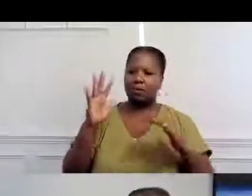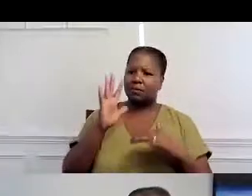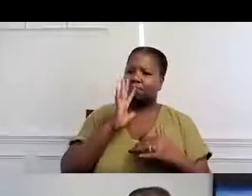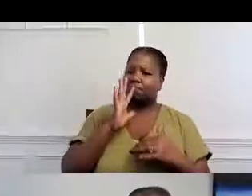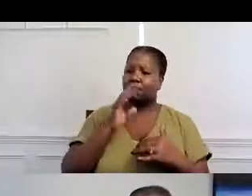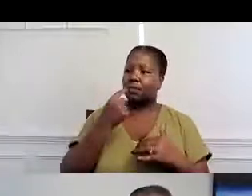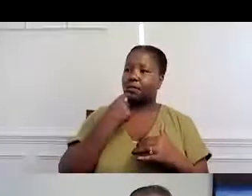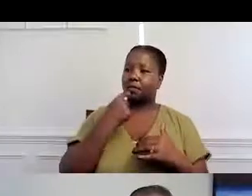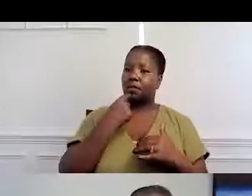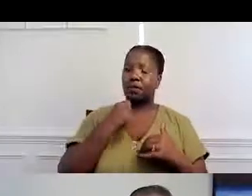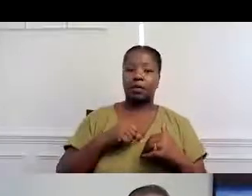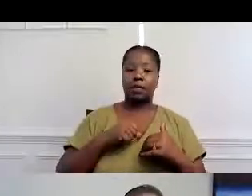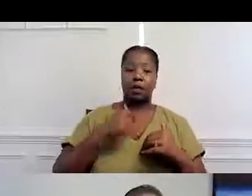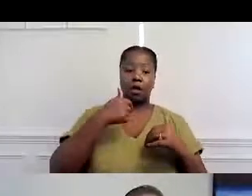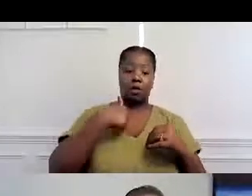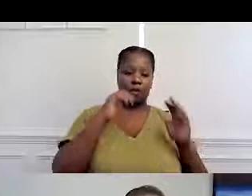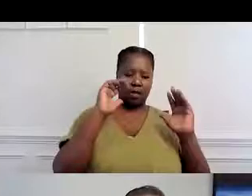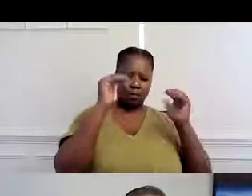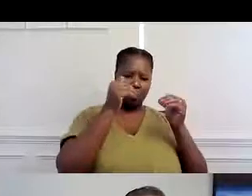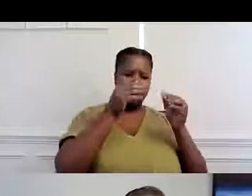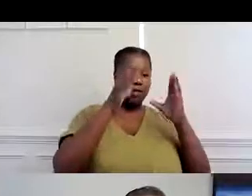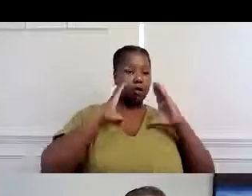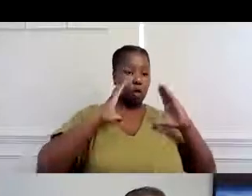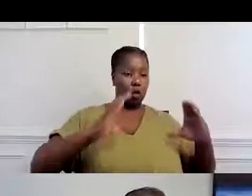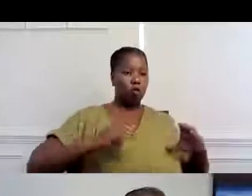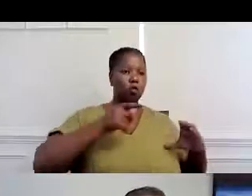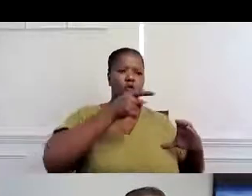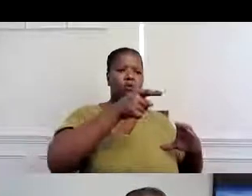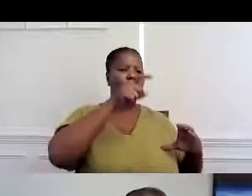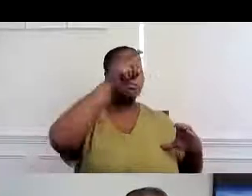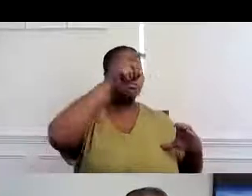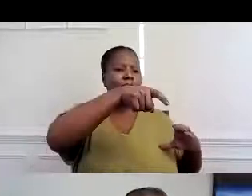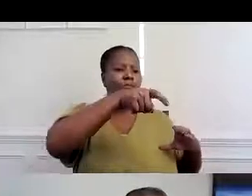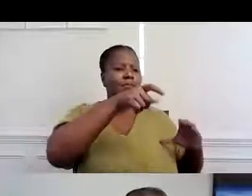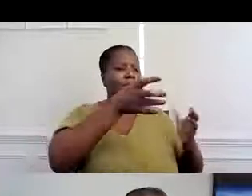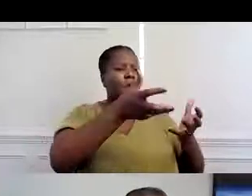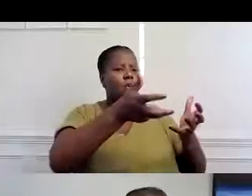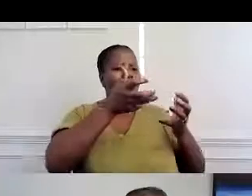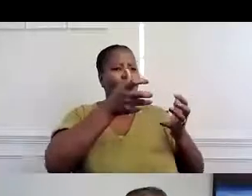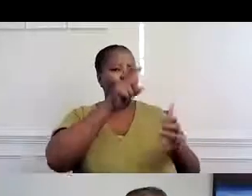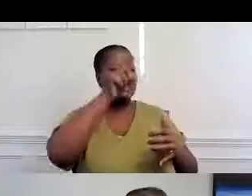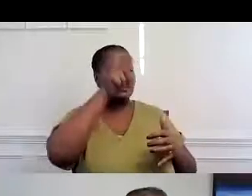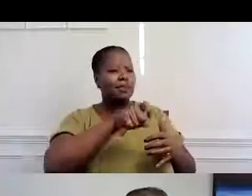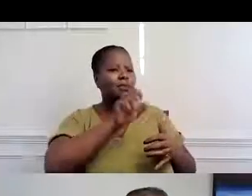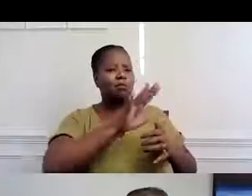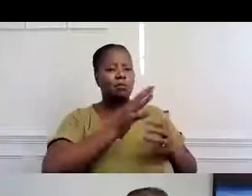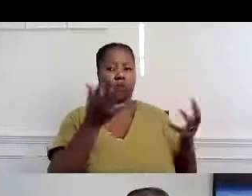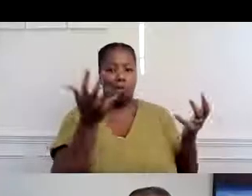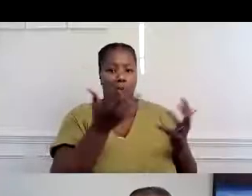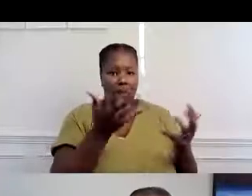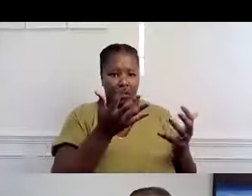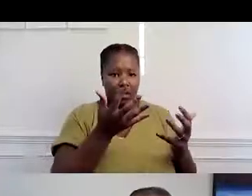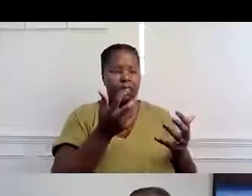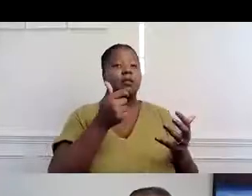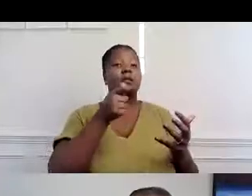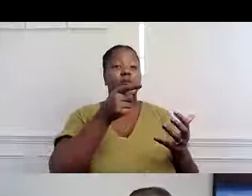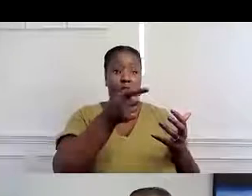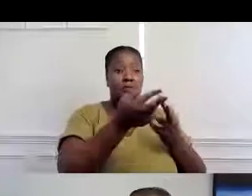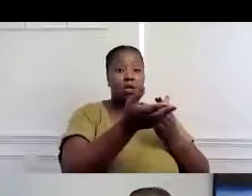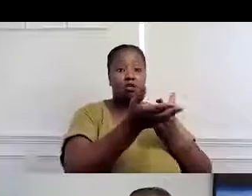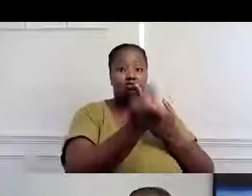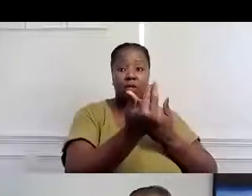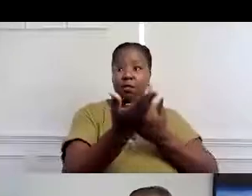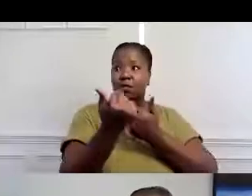Pathpoint, ¿verdad? Habló de estar centrado en la persona o planificación central en la persona. ¿Qué es lo que la persona